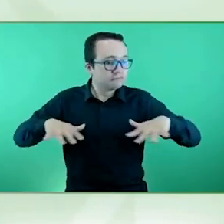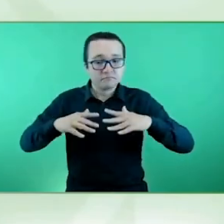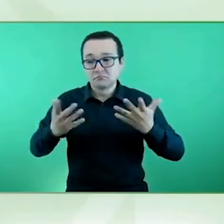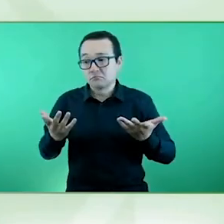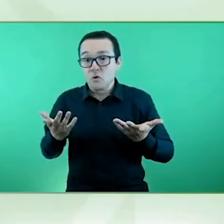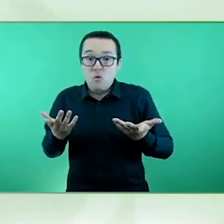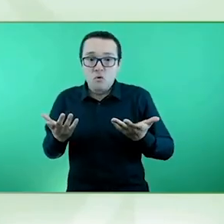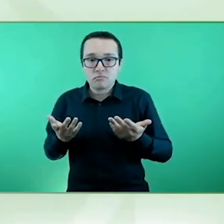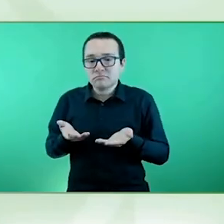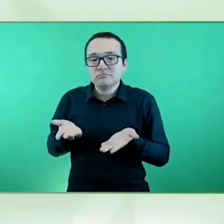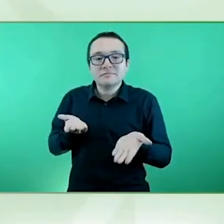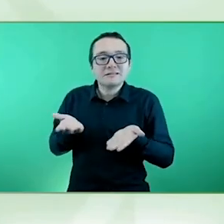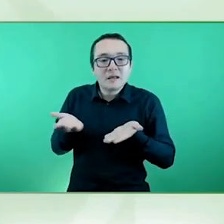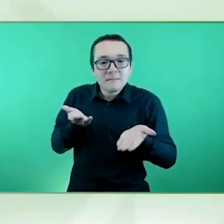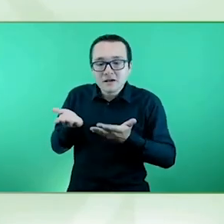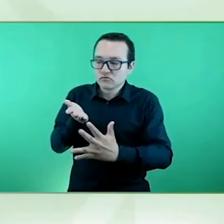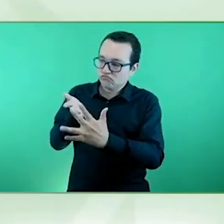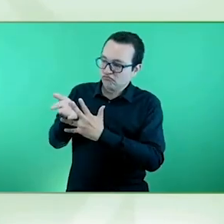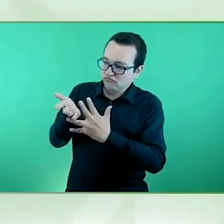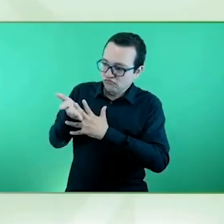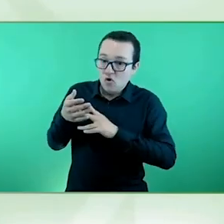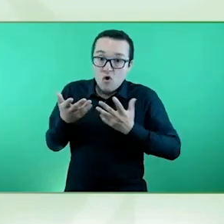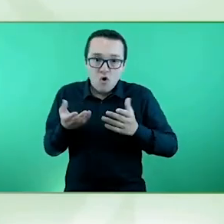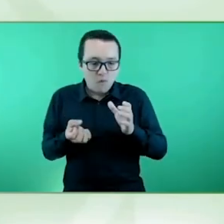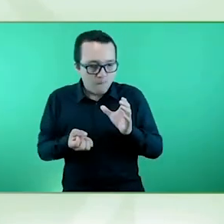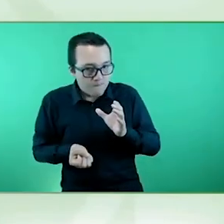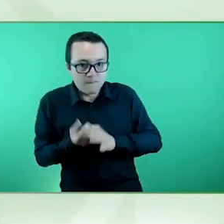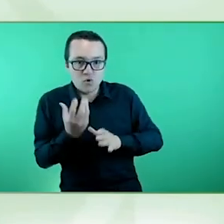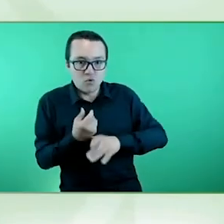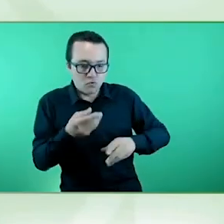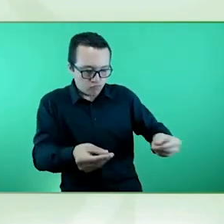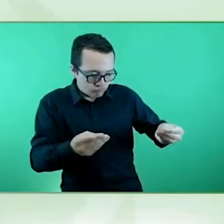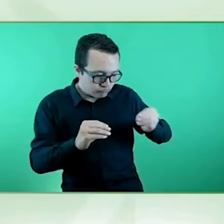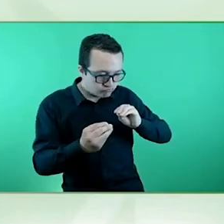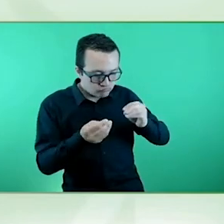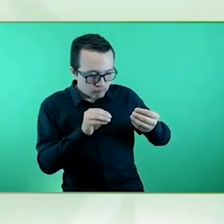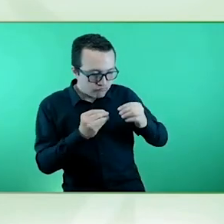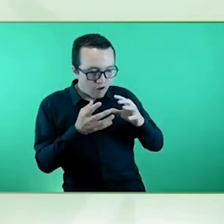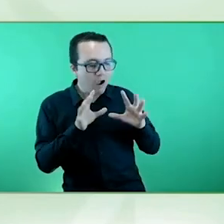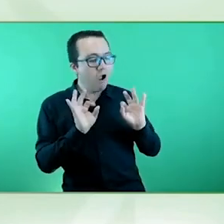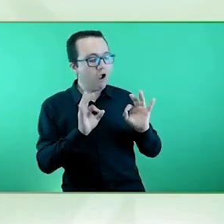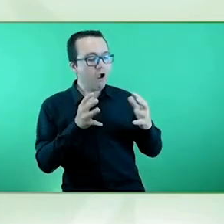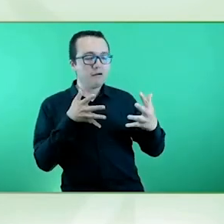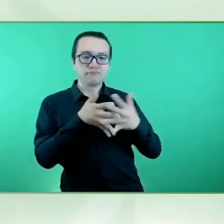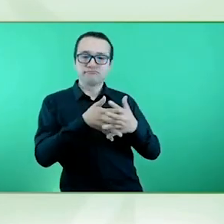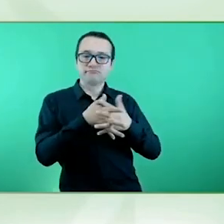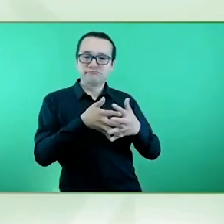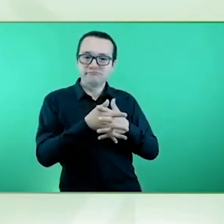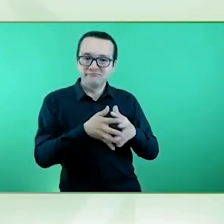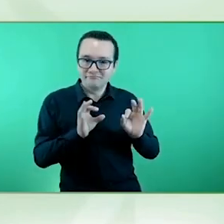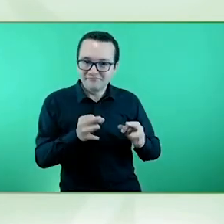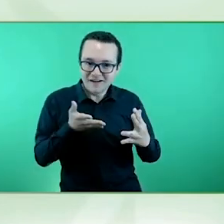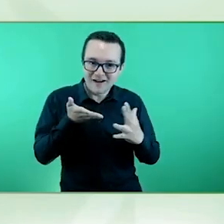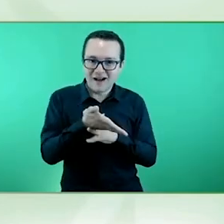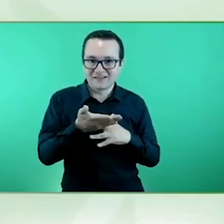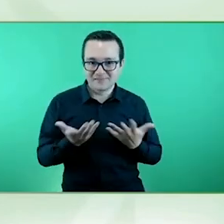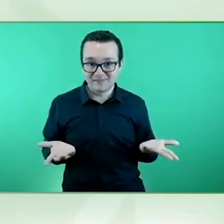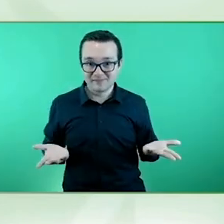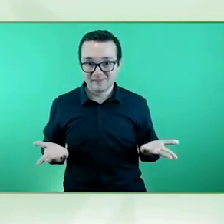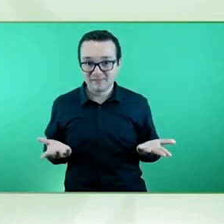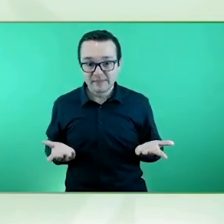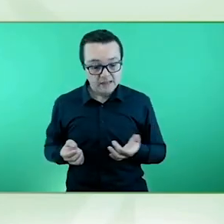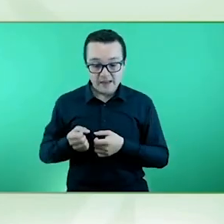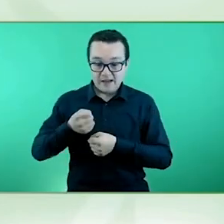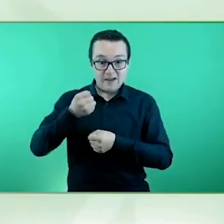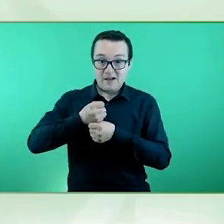Sin accesibilidad es imposible la formación, sin accesibilidad es imposible el empleo, sin accesibilidad es imposible tener una vivienda.